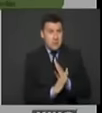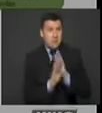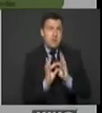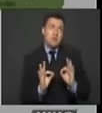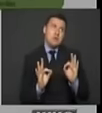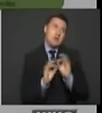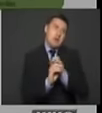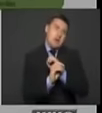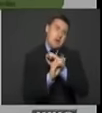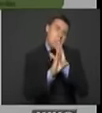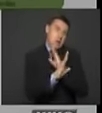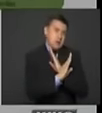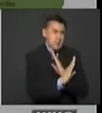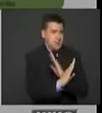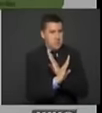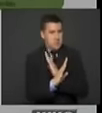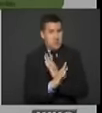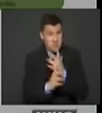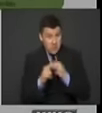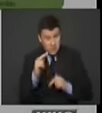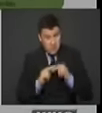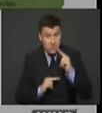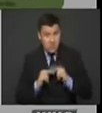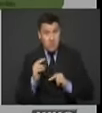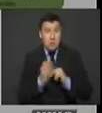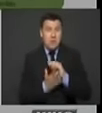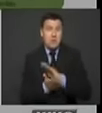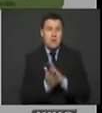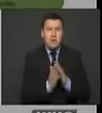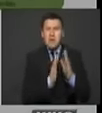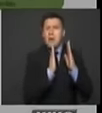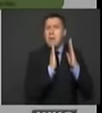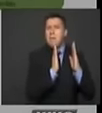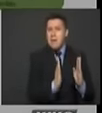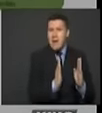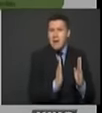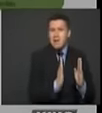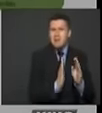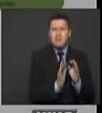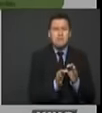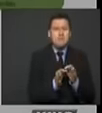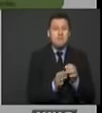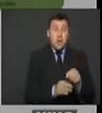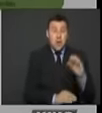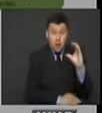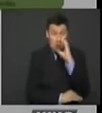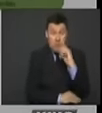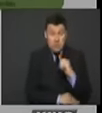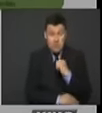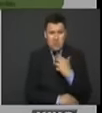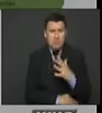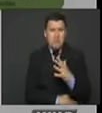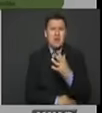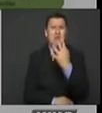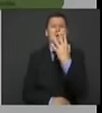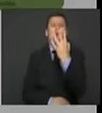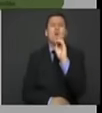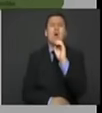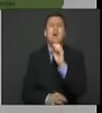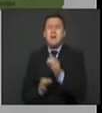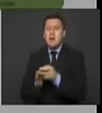importante, si queremos construir un país en paz. Ese será un paquete de municipios. Colombia tiene menos de 40